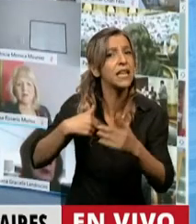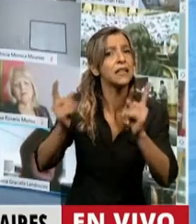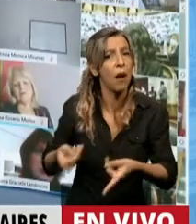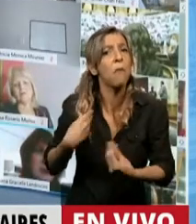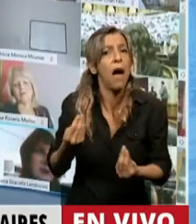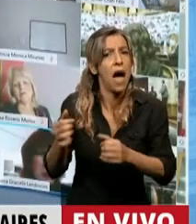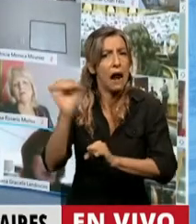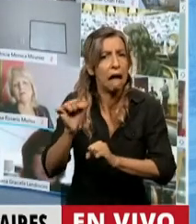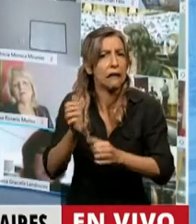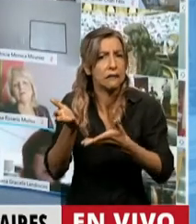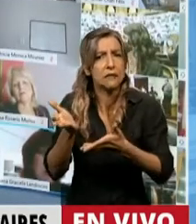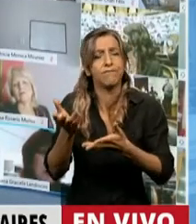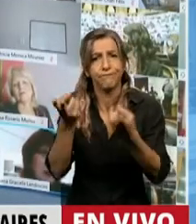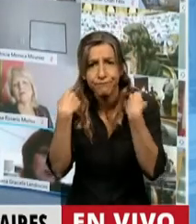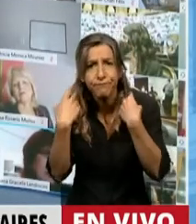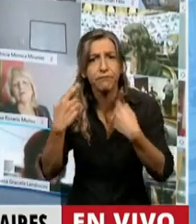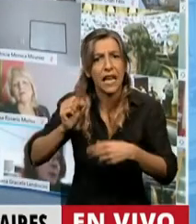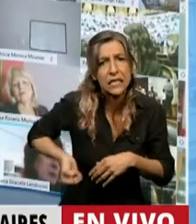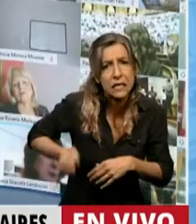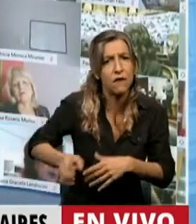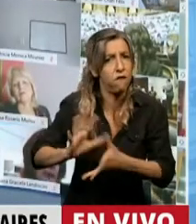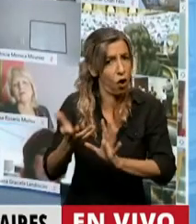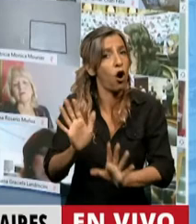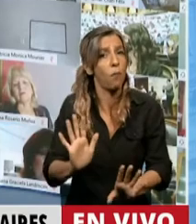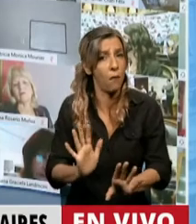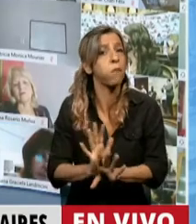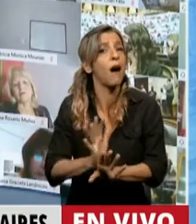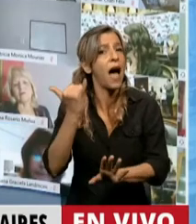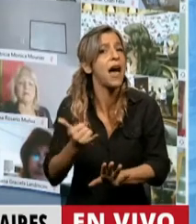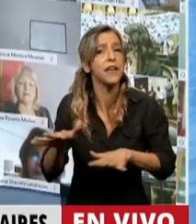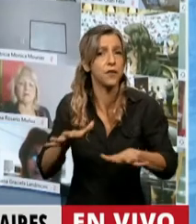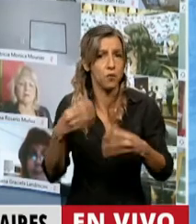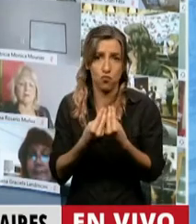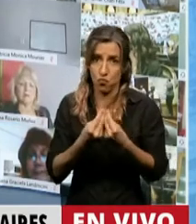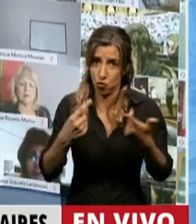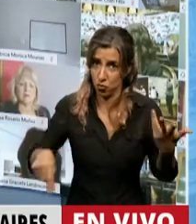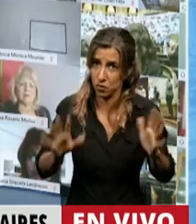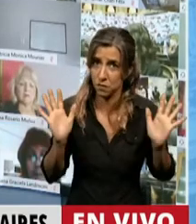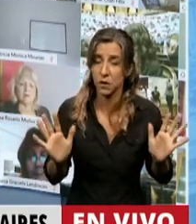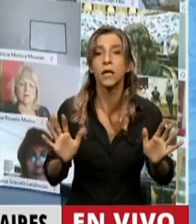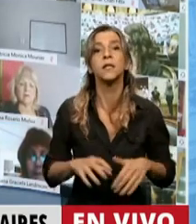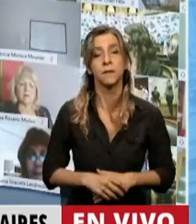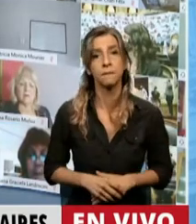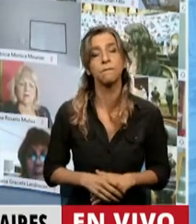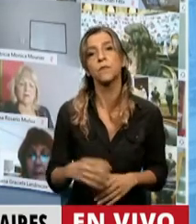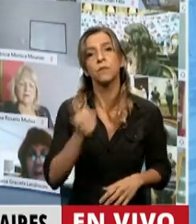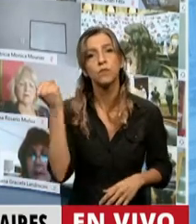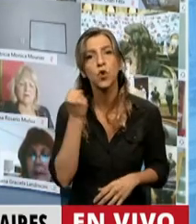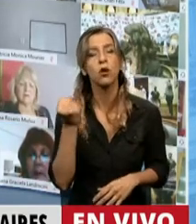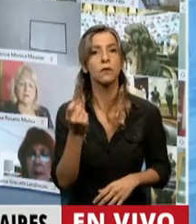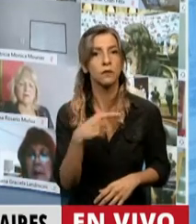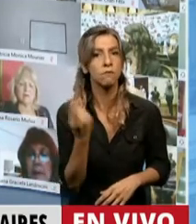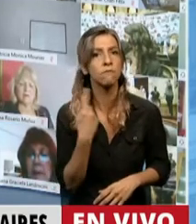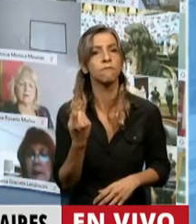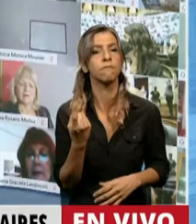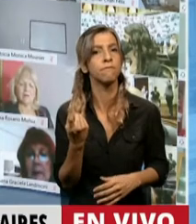en muchos países y en muchas actividades. Lo que importa balancear es el fracaso